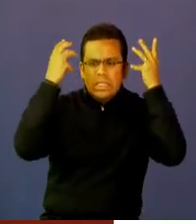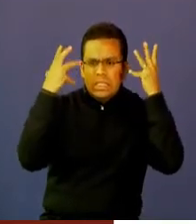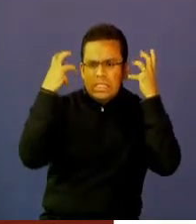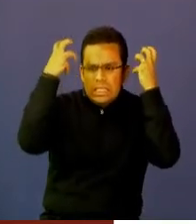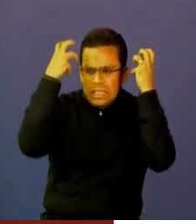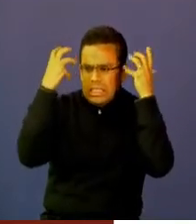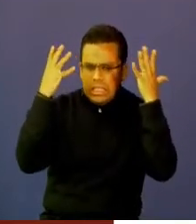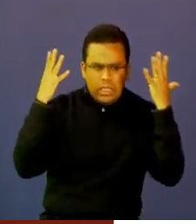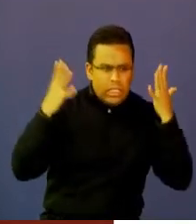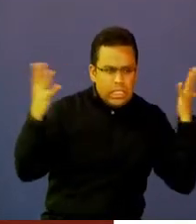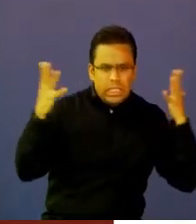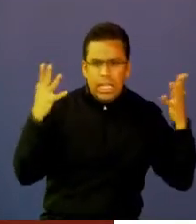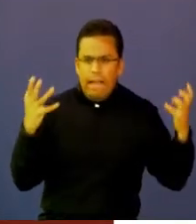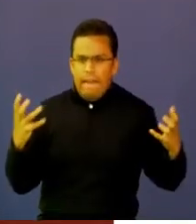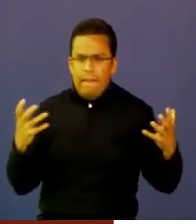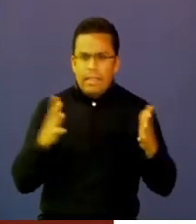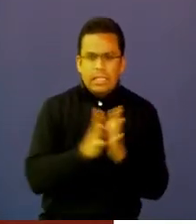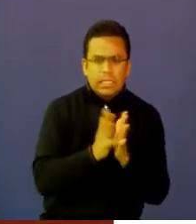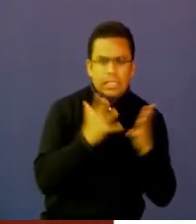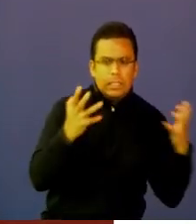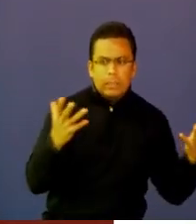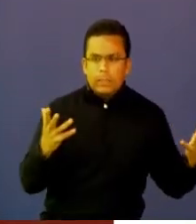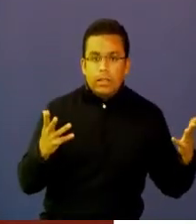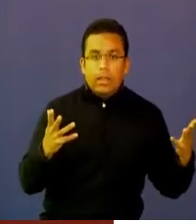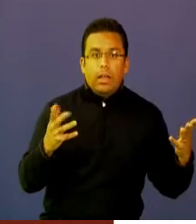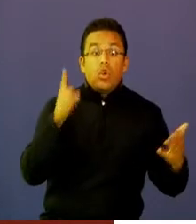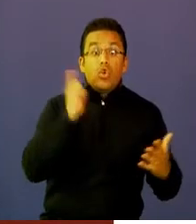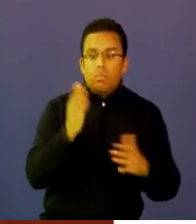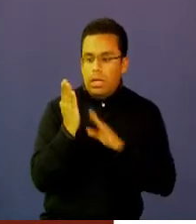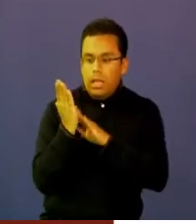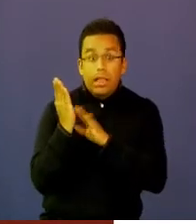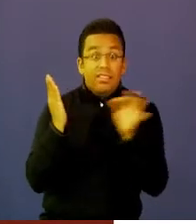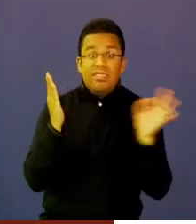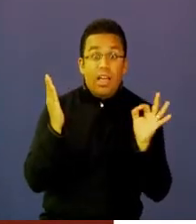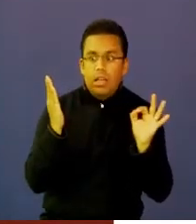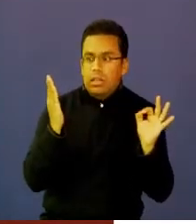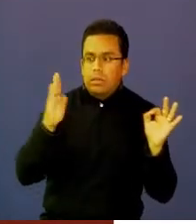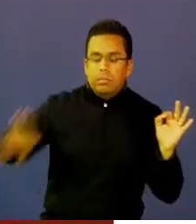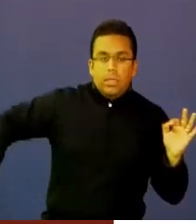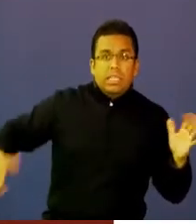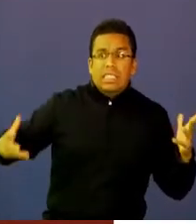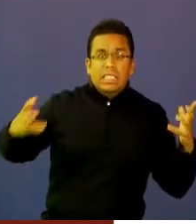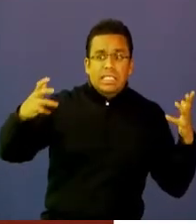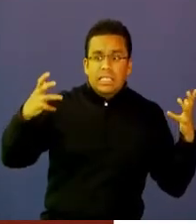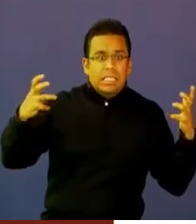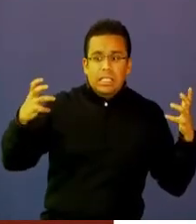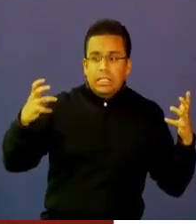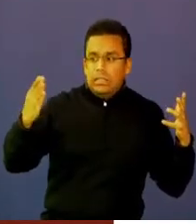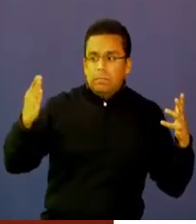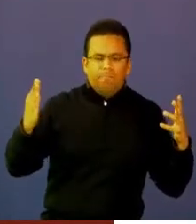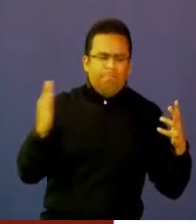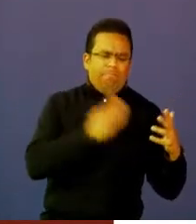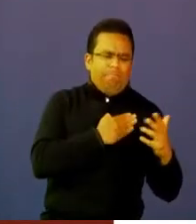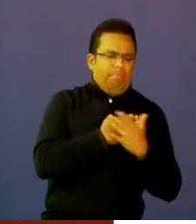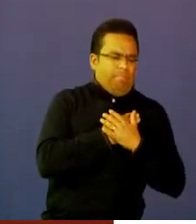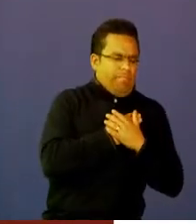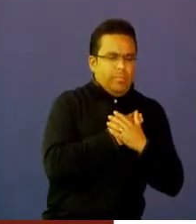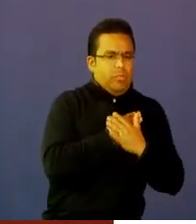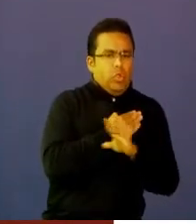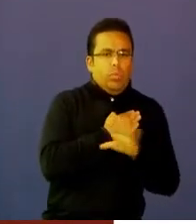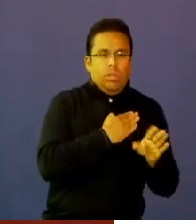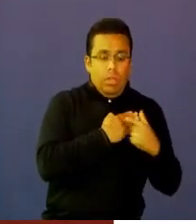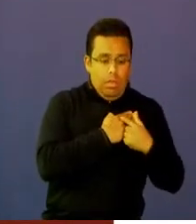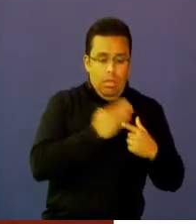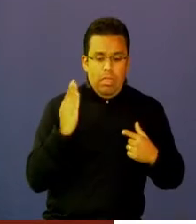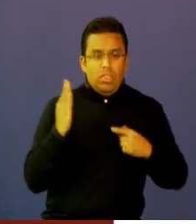en el momento de estar desconectados de tu teléfono móvil. Es casi que un apasionamiento total y definitivo hacia el teléfono móvil.